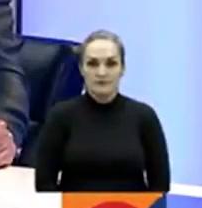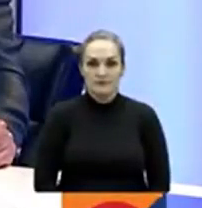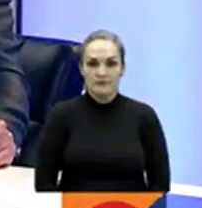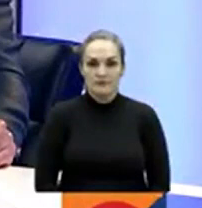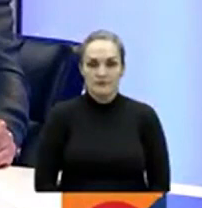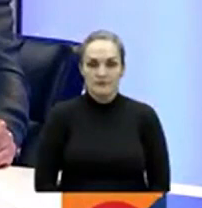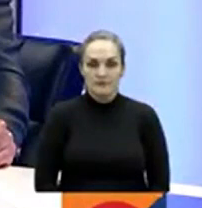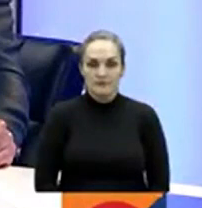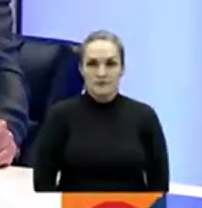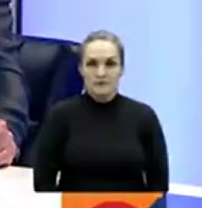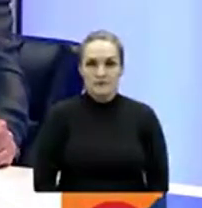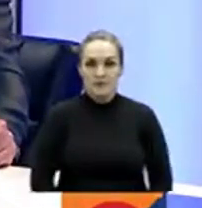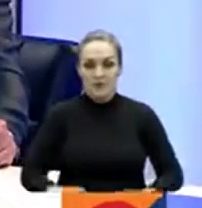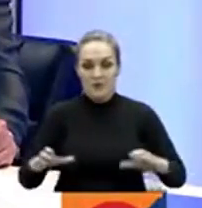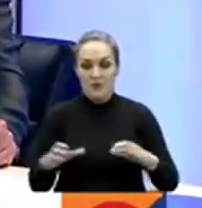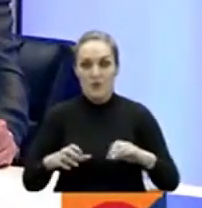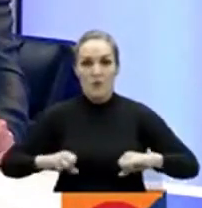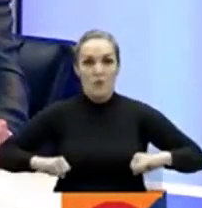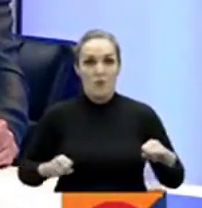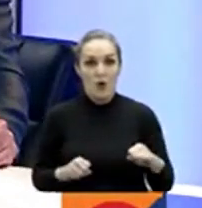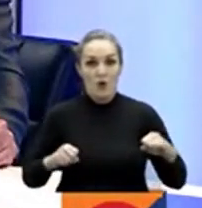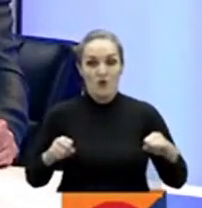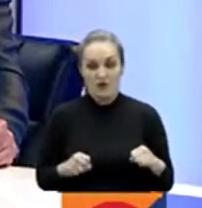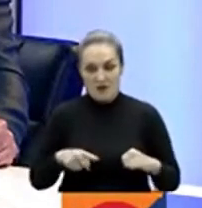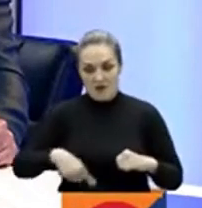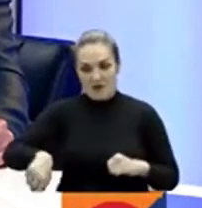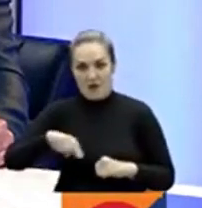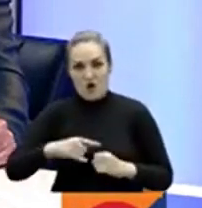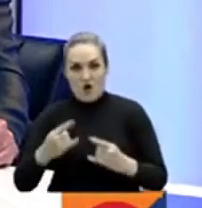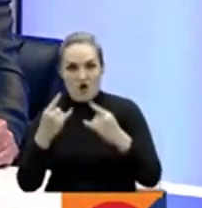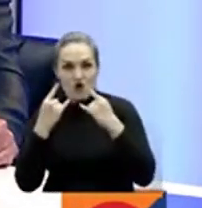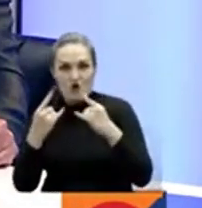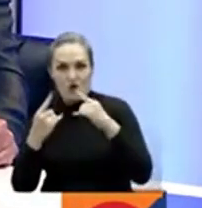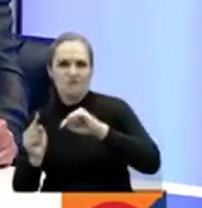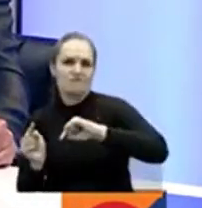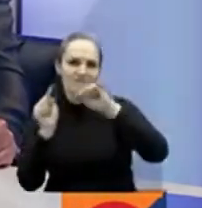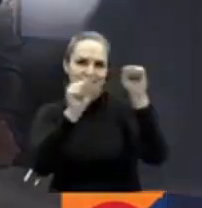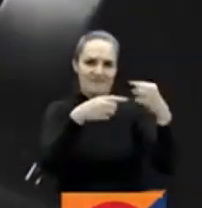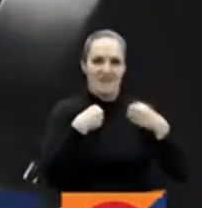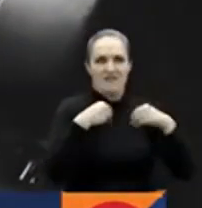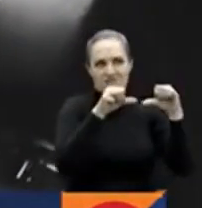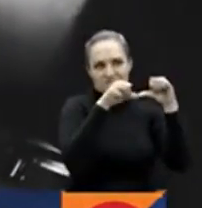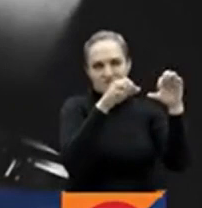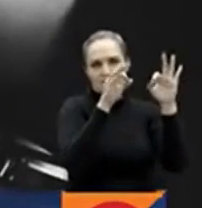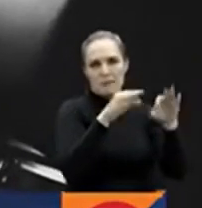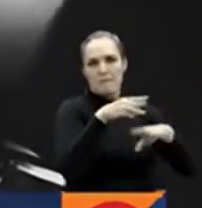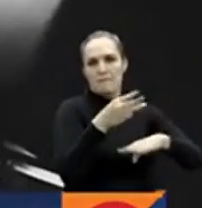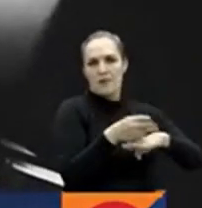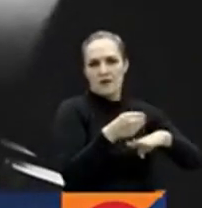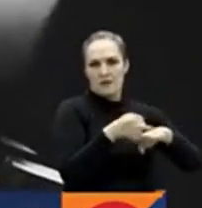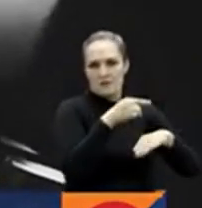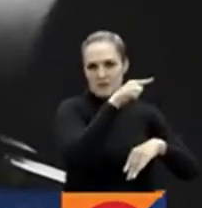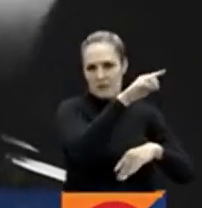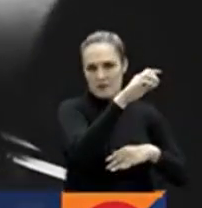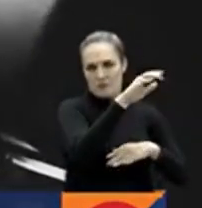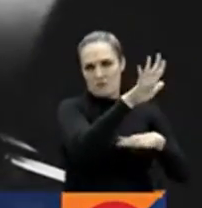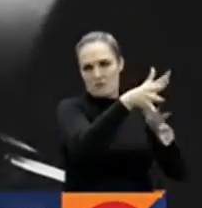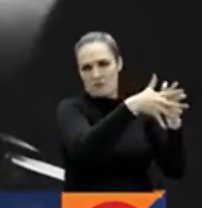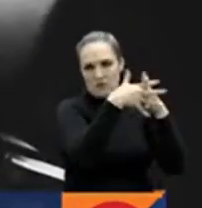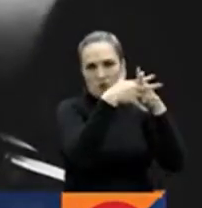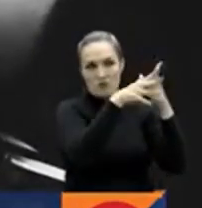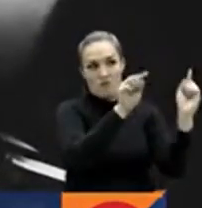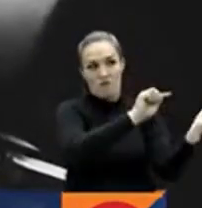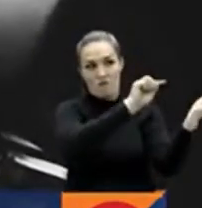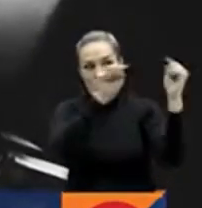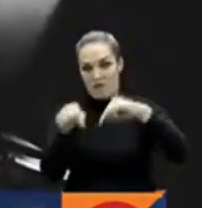La banda bogotana cabaleta radicada en Miami estrenó su nuevo sencillo llamado Escapar. Después de tres años de ausencia, regresan con una